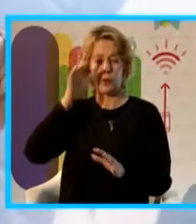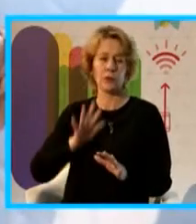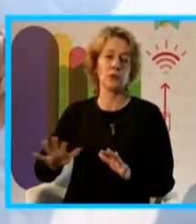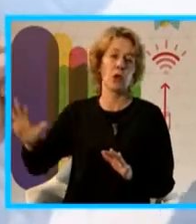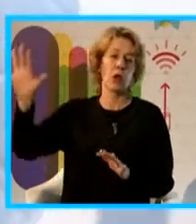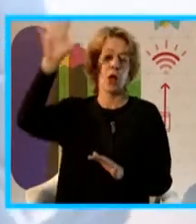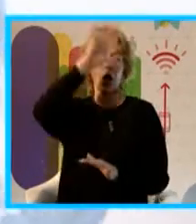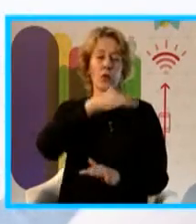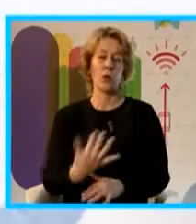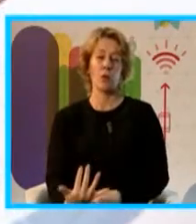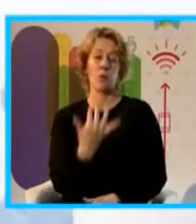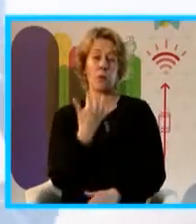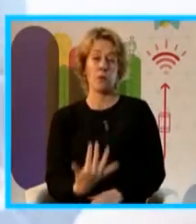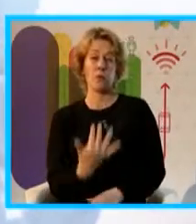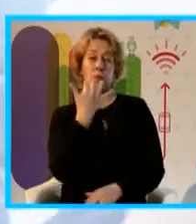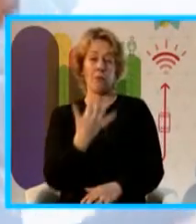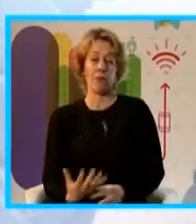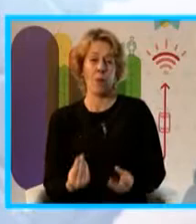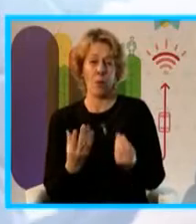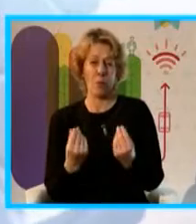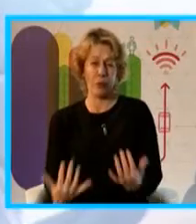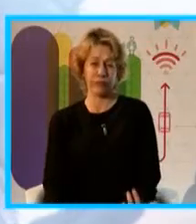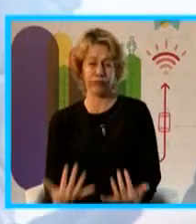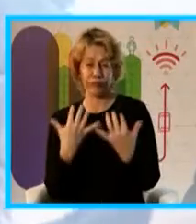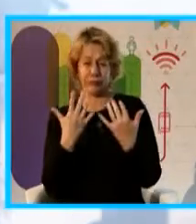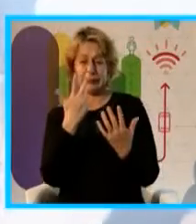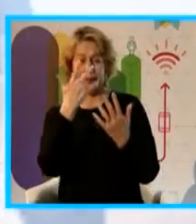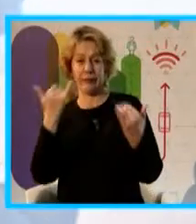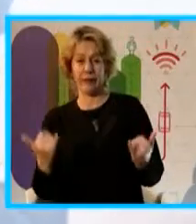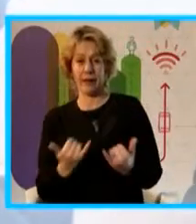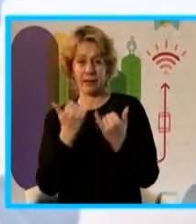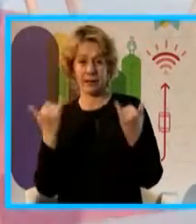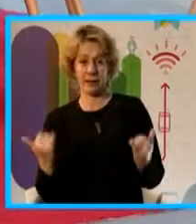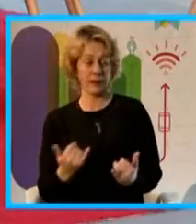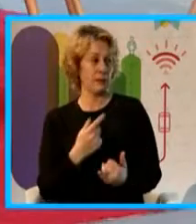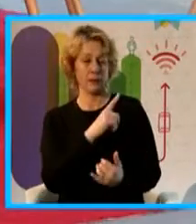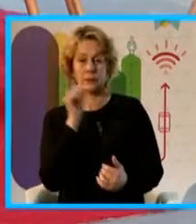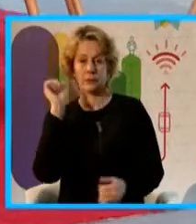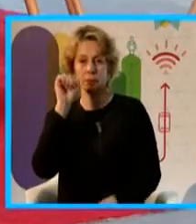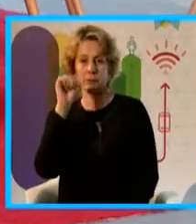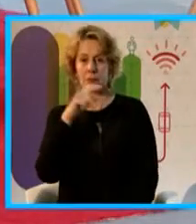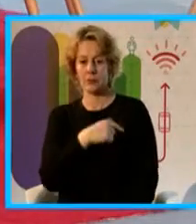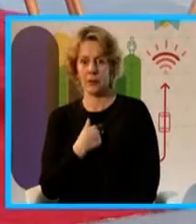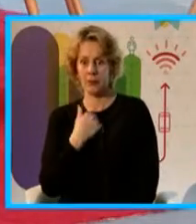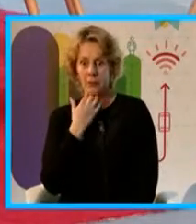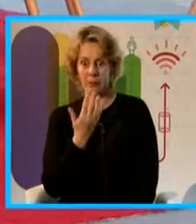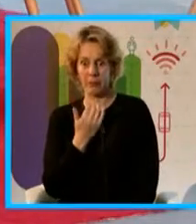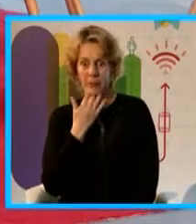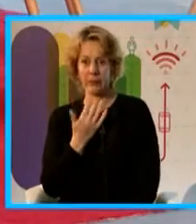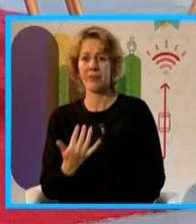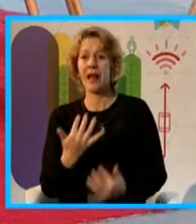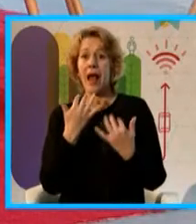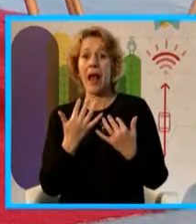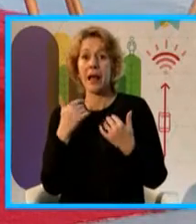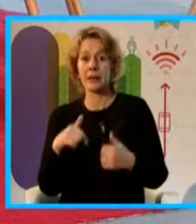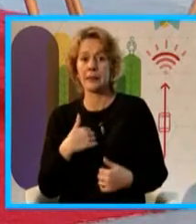golpearle la puerta a la unidad calidad del aire. ¿Cómo está la calidad del aire hoy? Y nosotros teníamos que contestar no tengo ni idea porque como